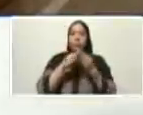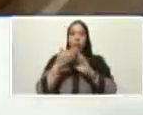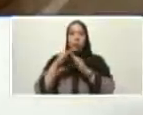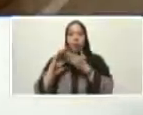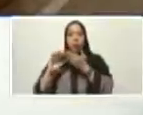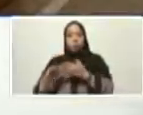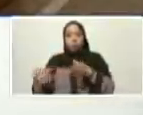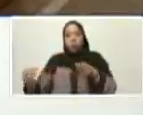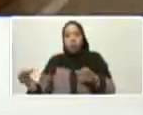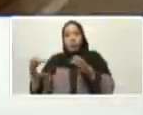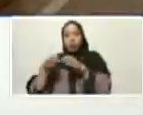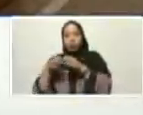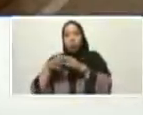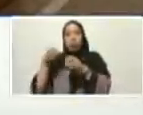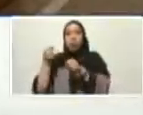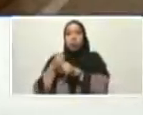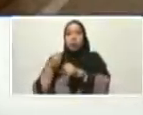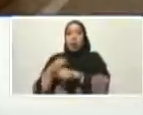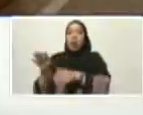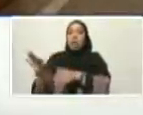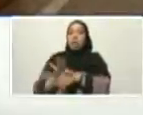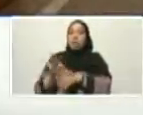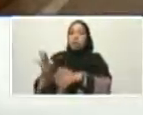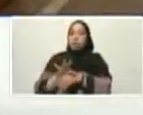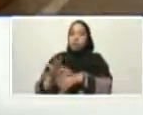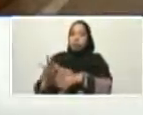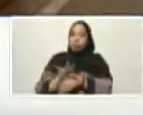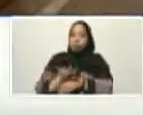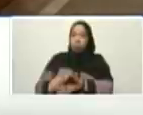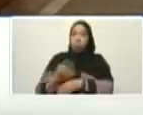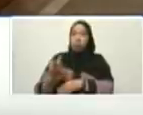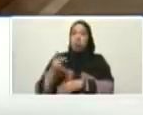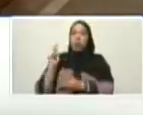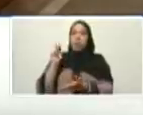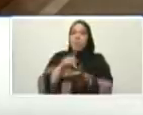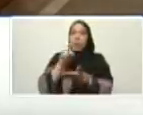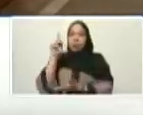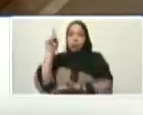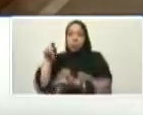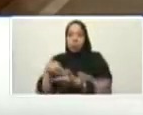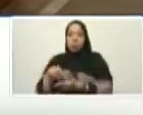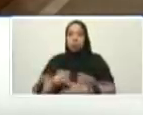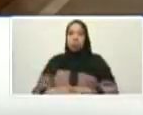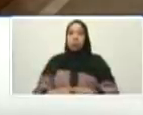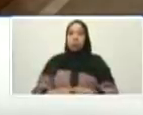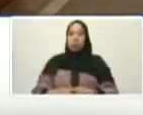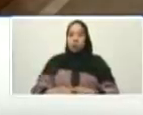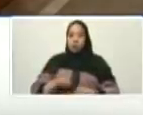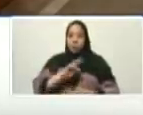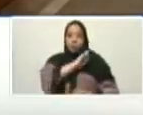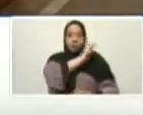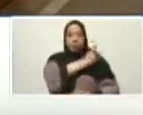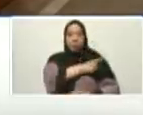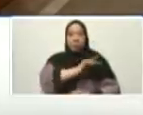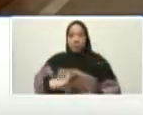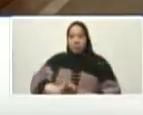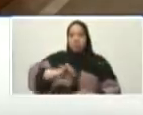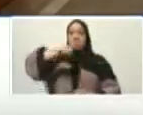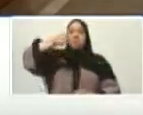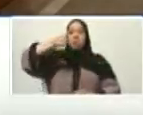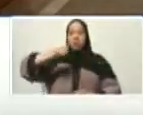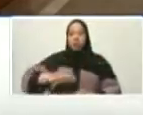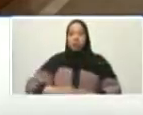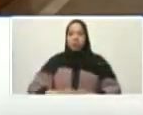comunas que funcionen comunidades muy democráticas muy participativas empoderadas cada vez más empoderadas